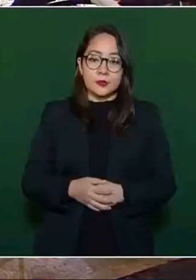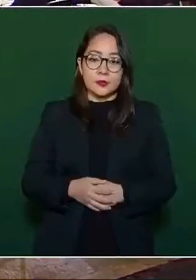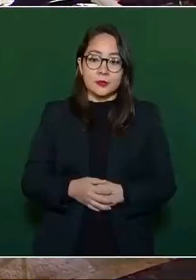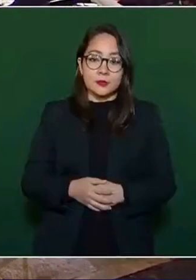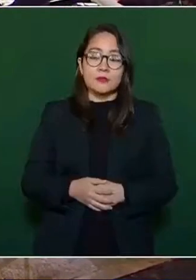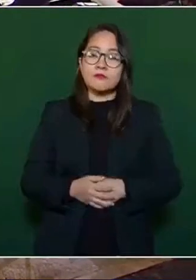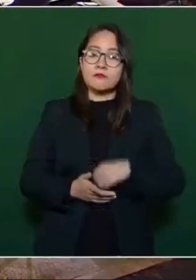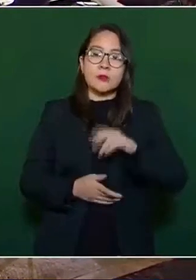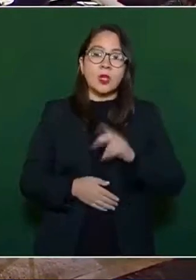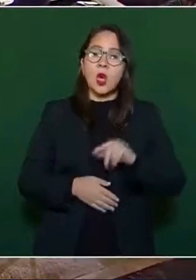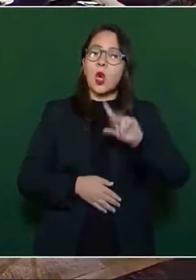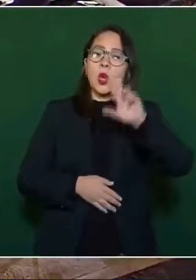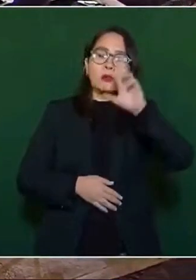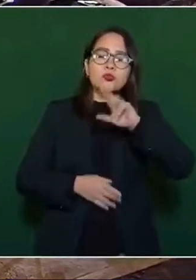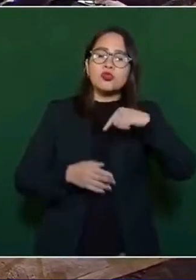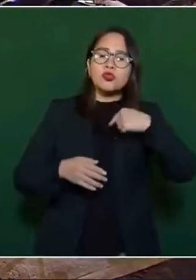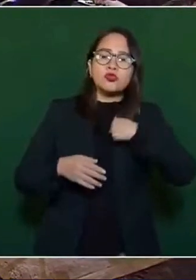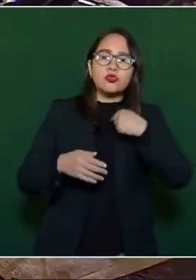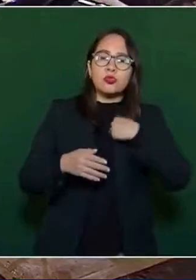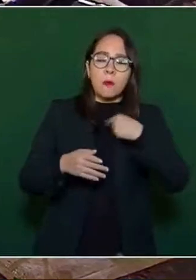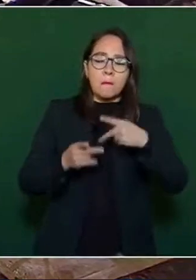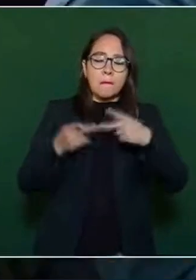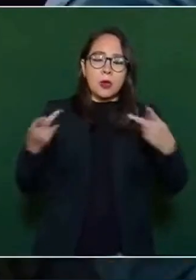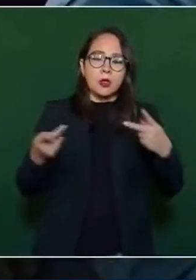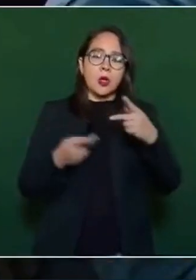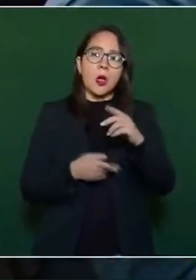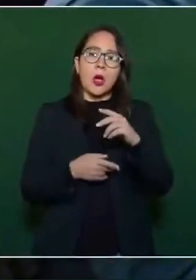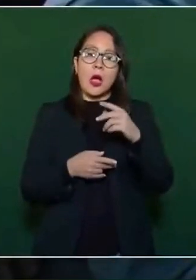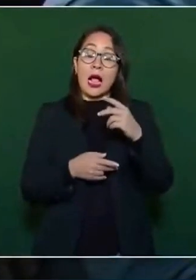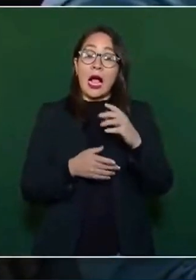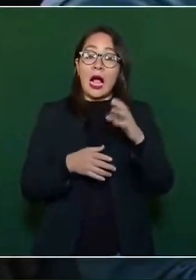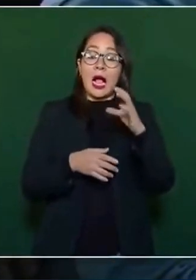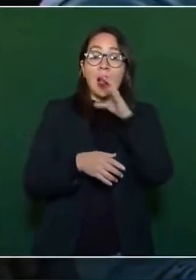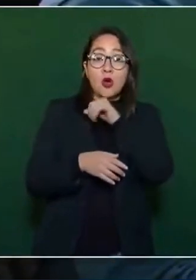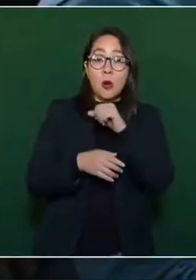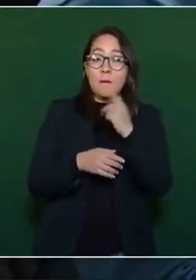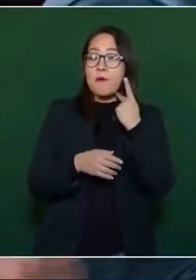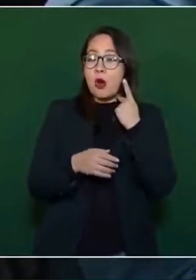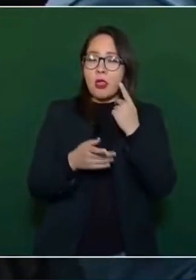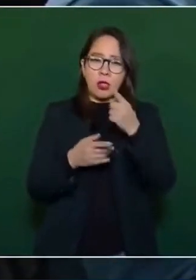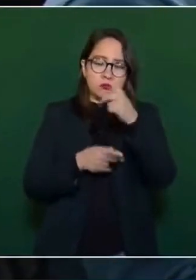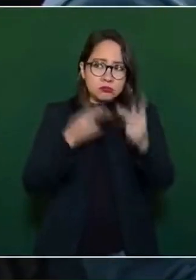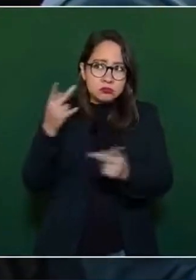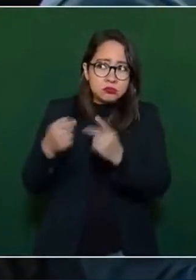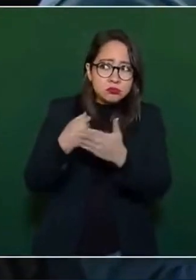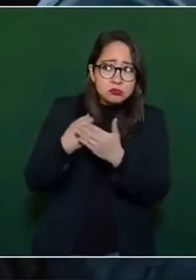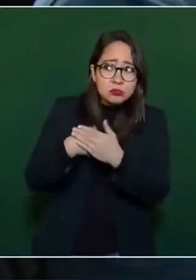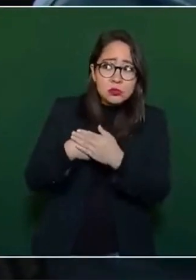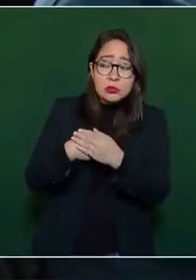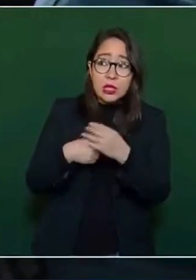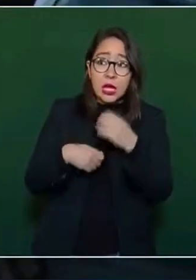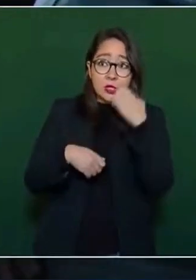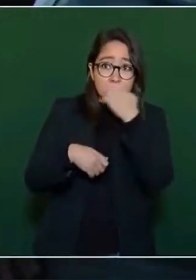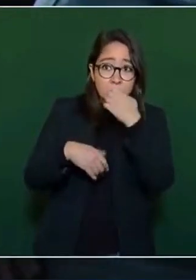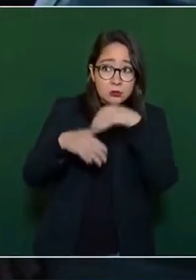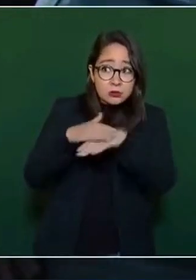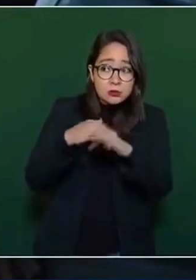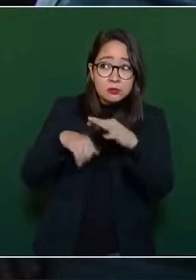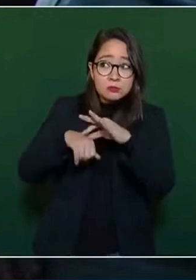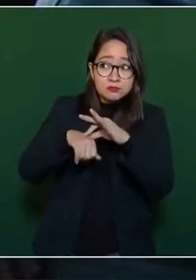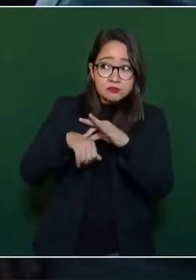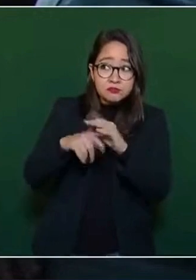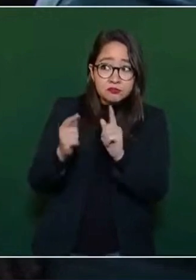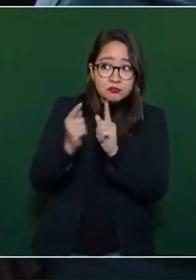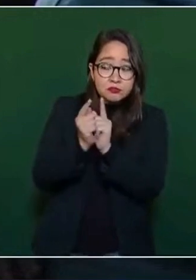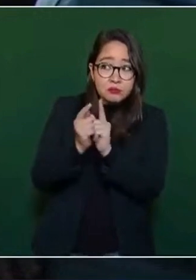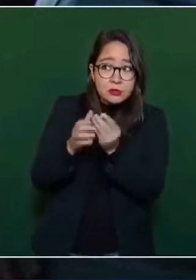lunes, tomando en cuenta las zonas afectadas, donde hay escuelas dañadas, donde ya se mencionó que no van a poder tener el regreso a clases presenciales.